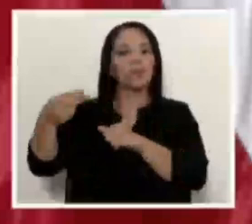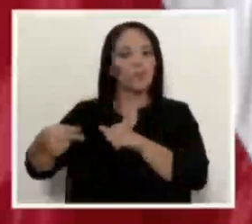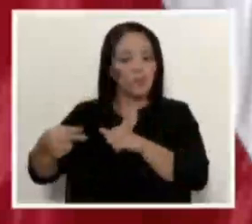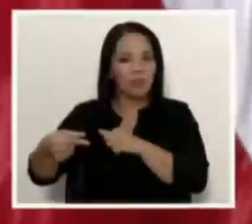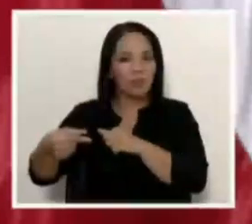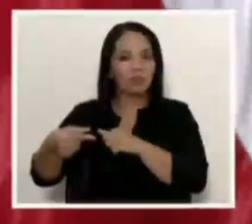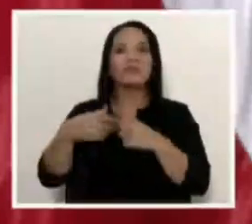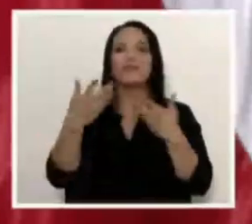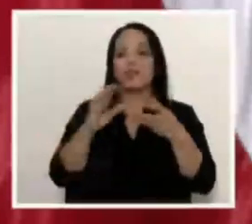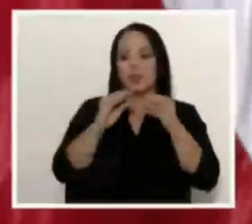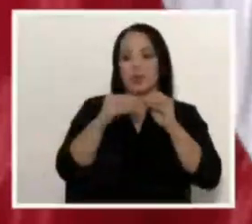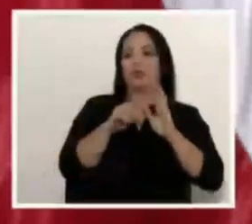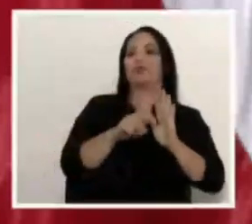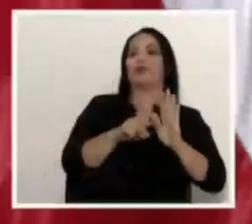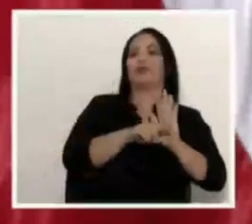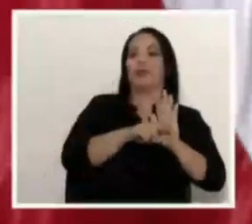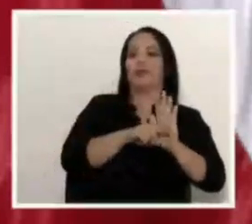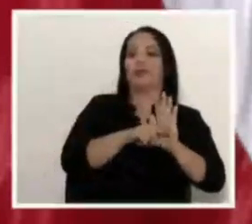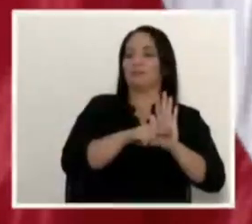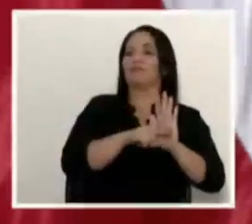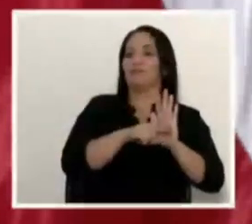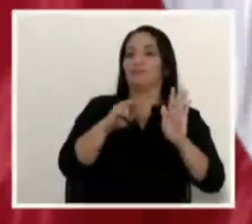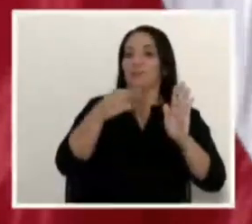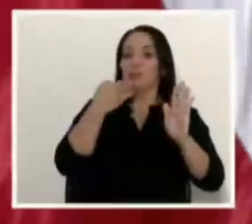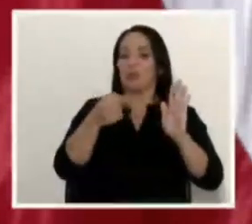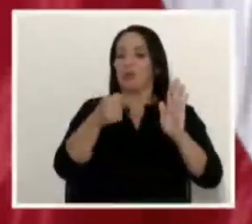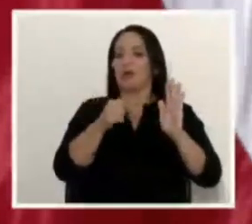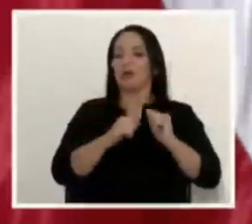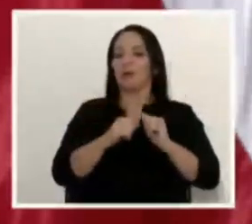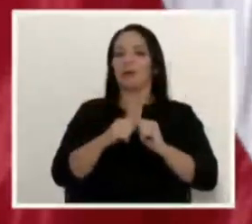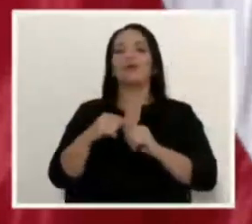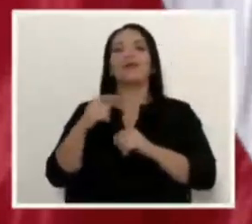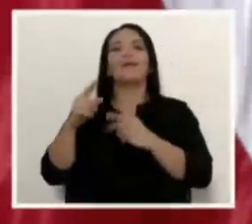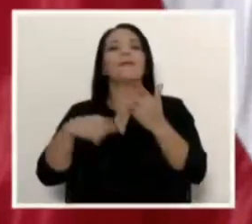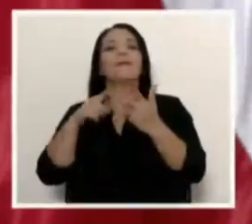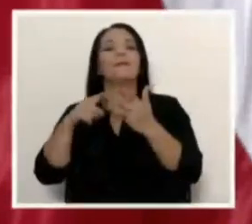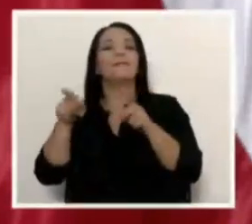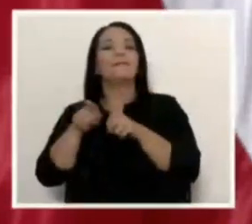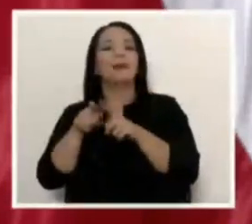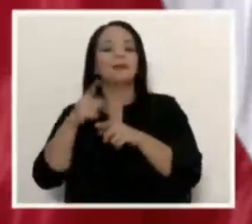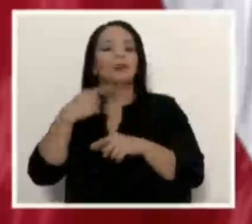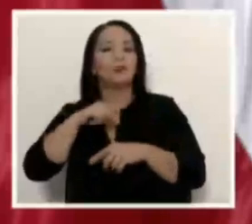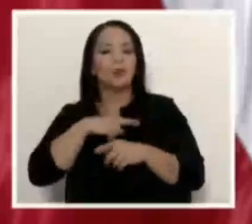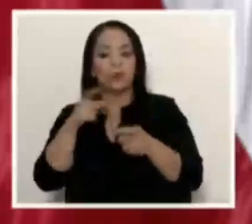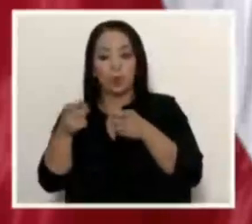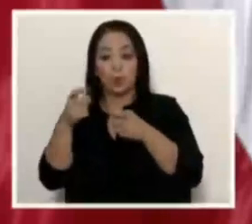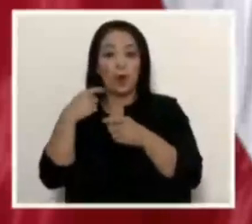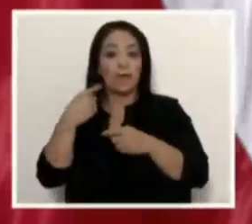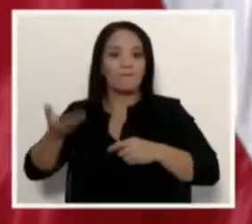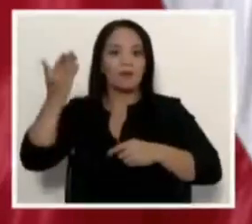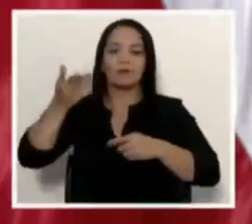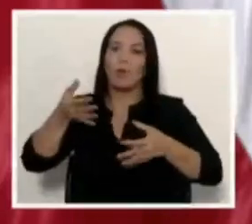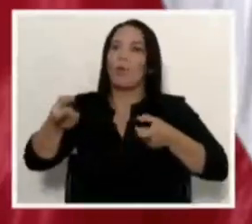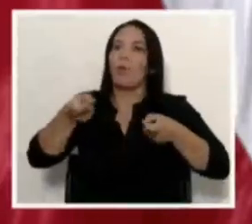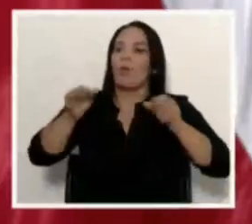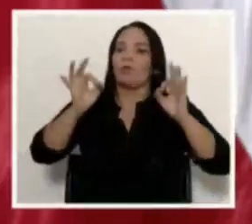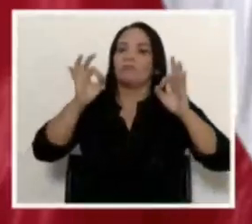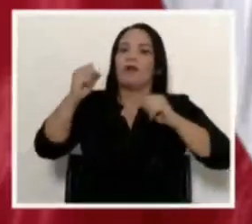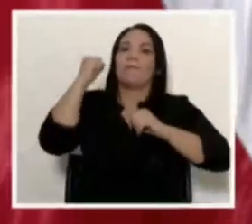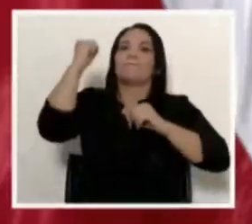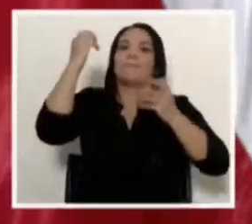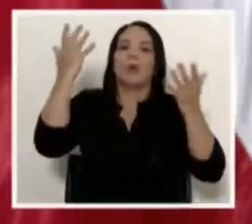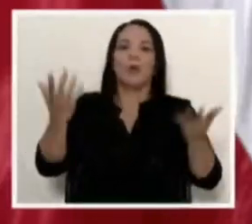negativo. Y somos campeones de las grandes ligas en controlar la inflación. Esa es la tercera